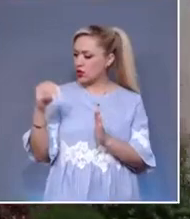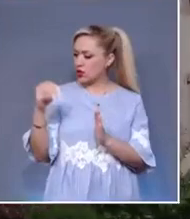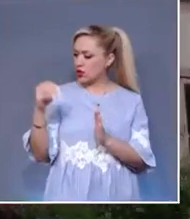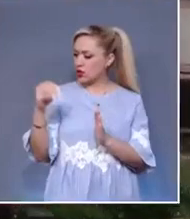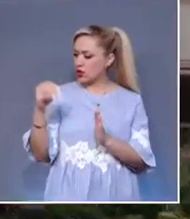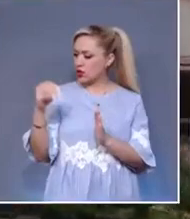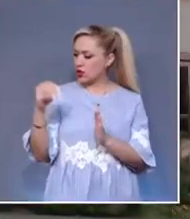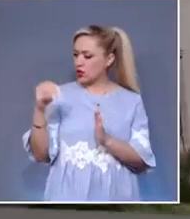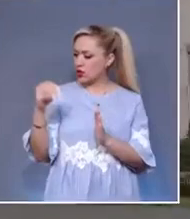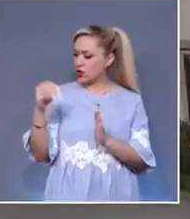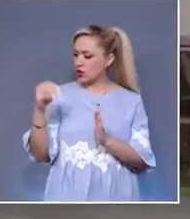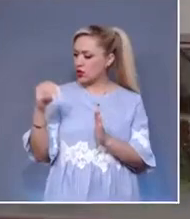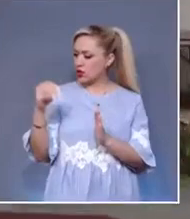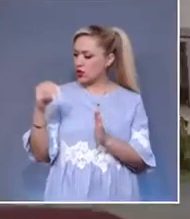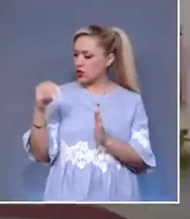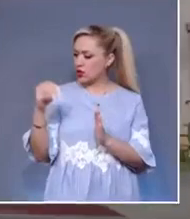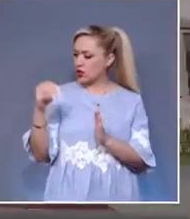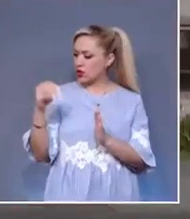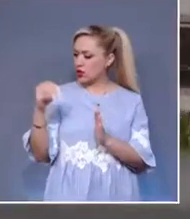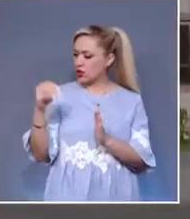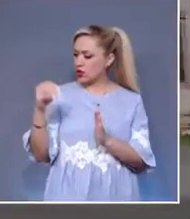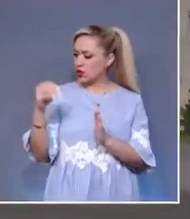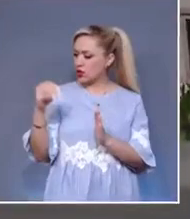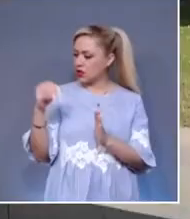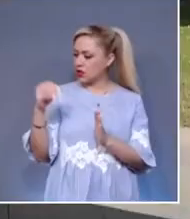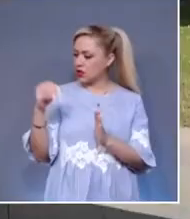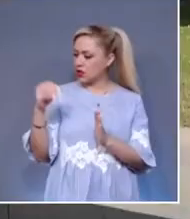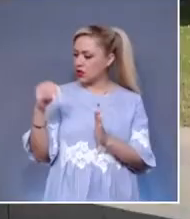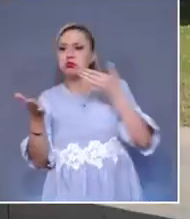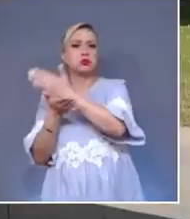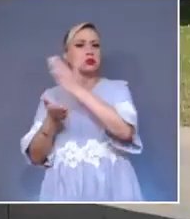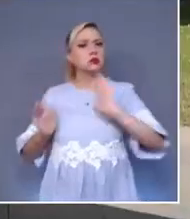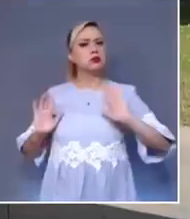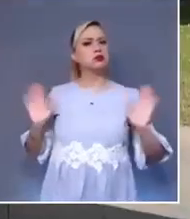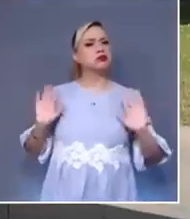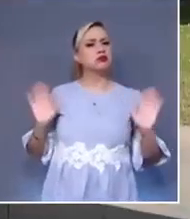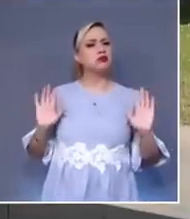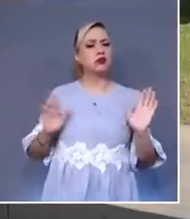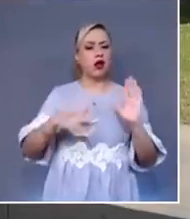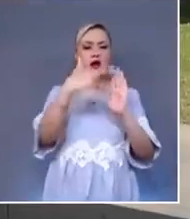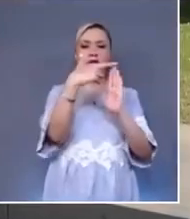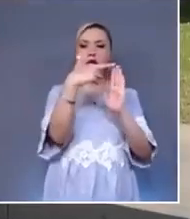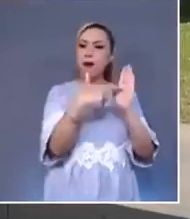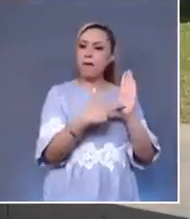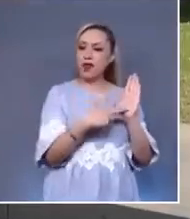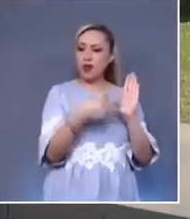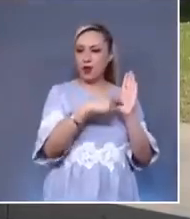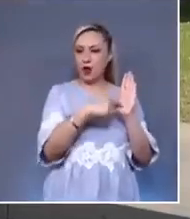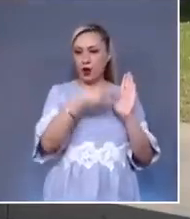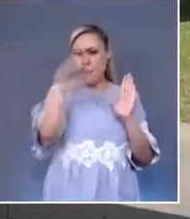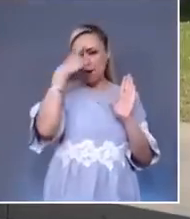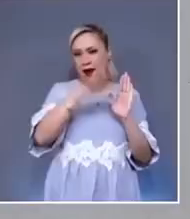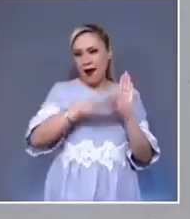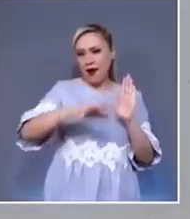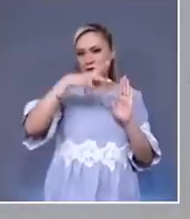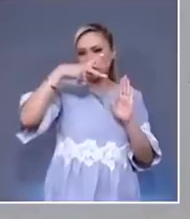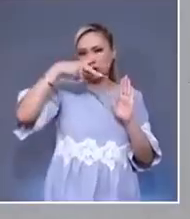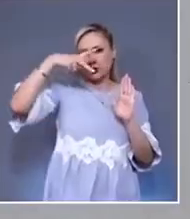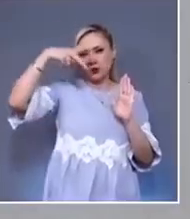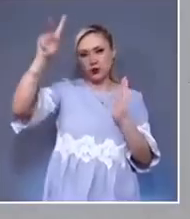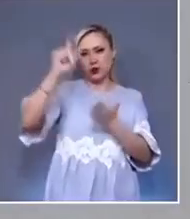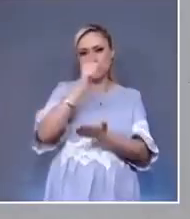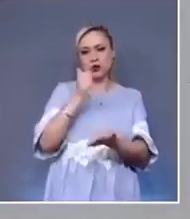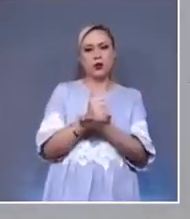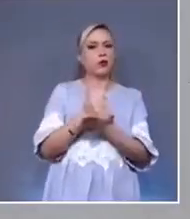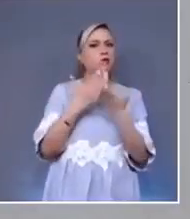consideró que las facultades que el reglamento le atribuye al Consejo Estatal de Desarrollo Metropolitano no invaden ni atraen para el